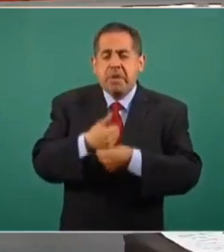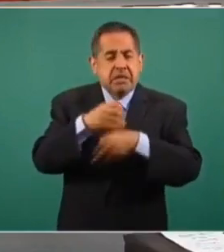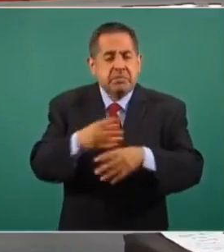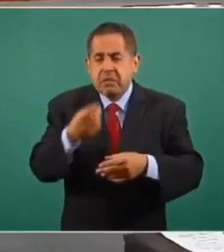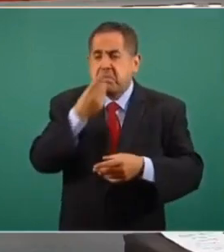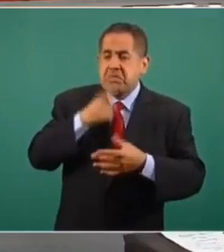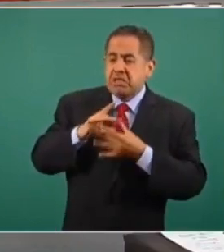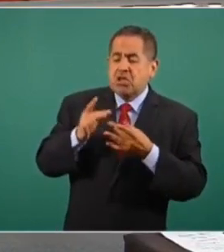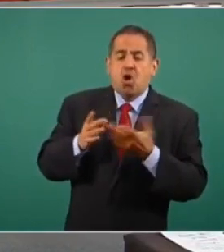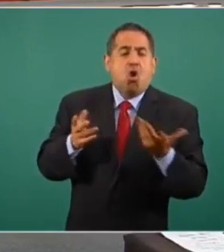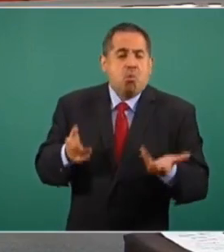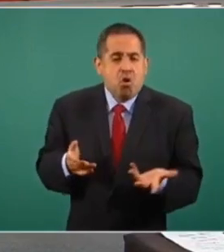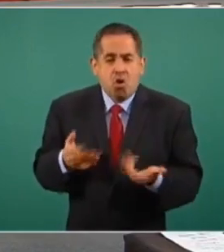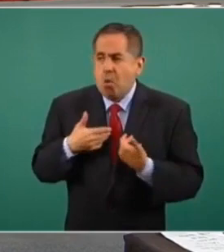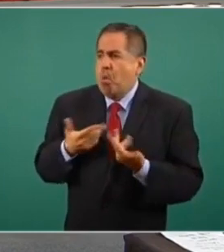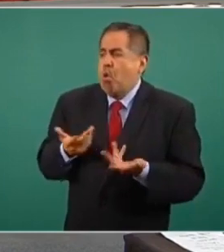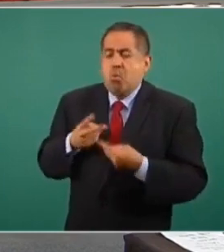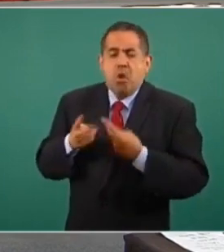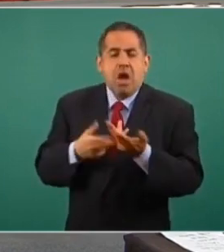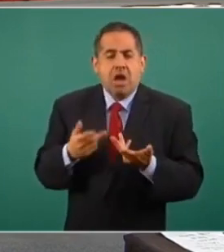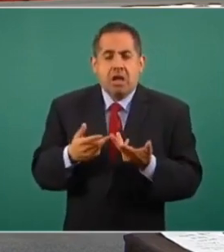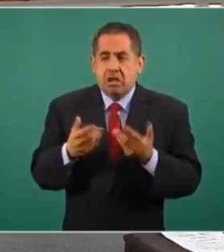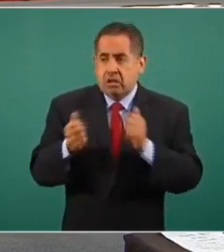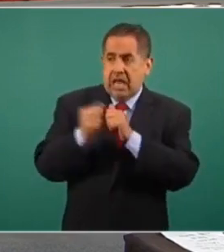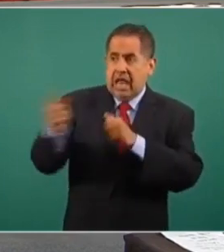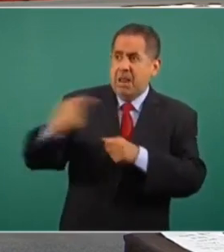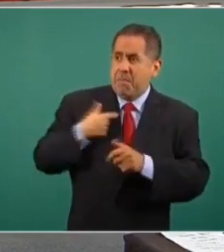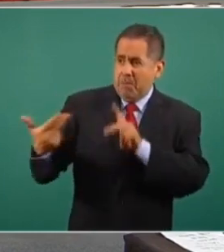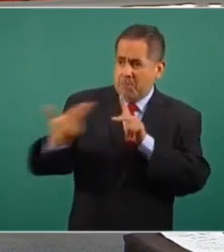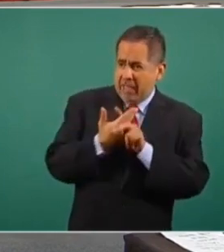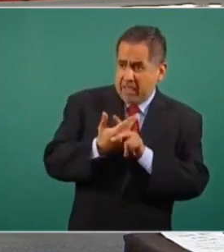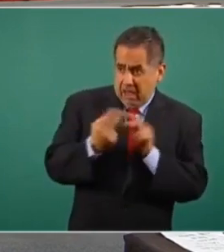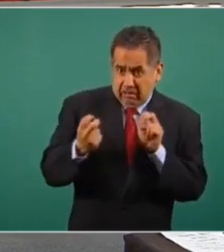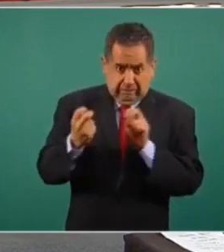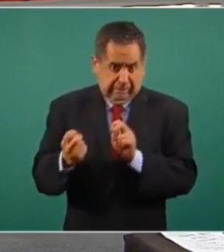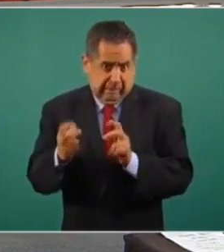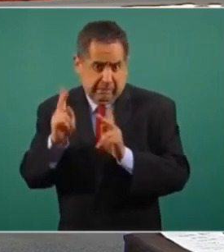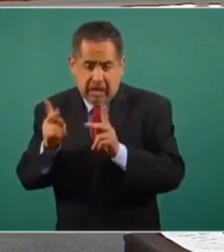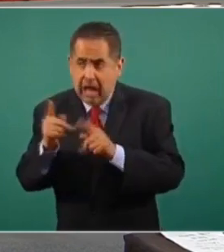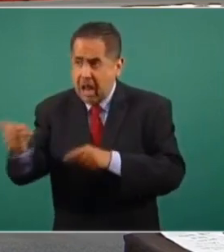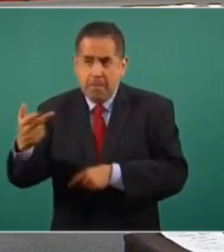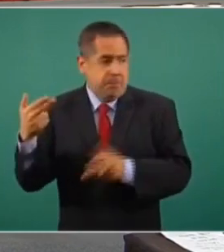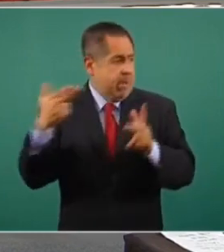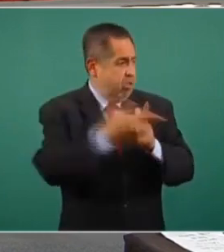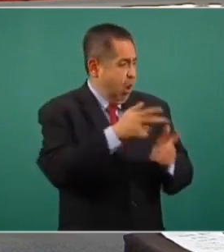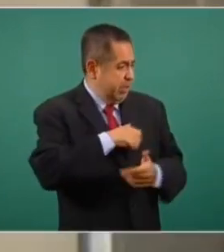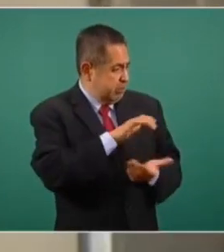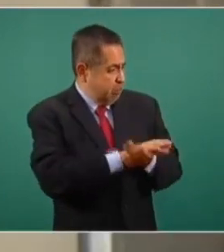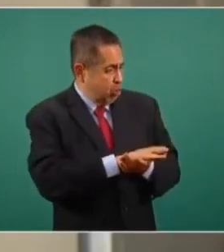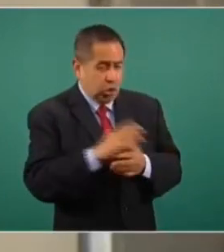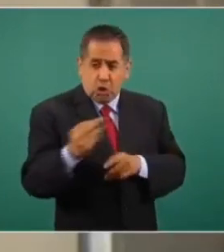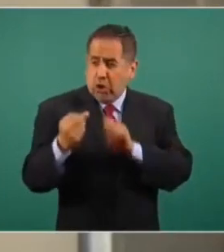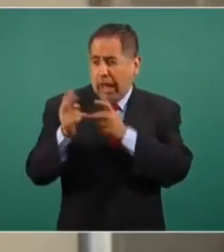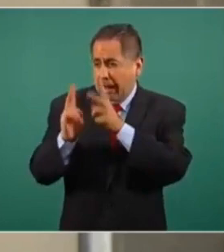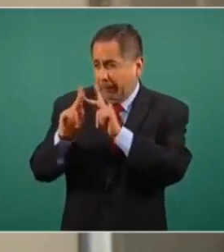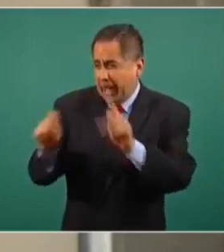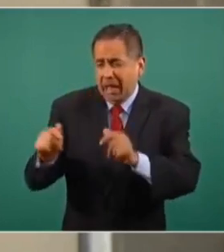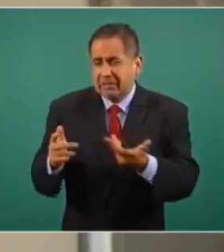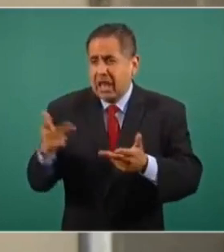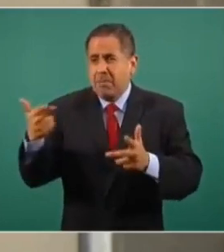indican ¿y cómo me voy a sentar con mi asesino o con el asesino de mi esposo o el asesino de mi hijo?